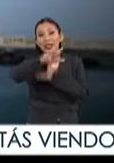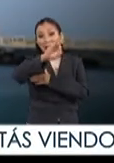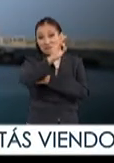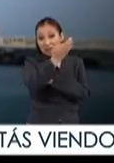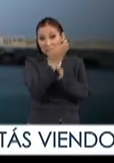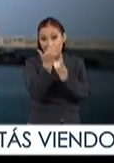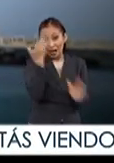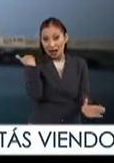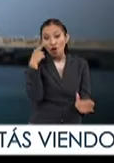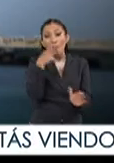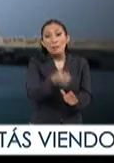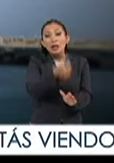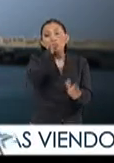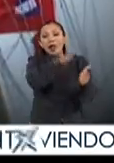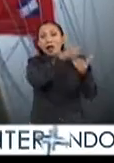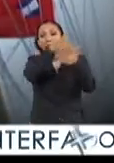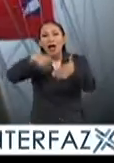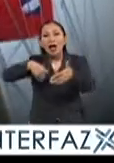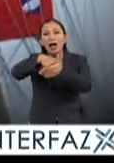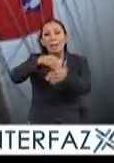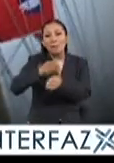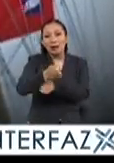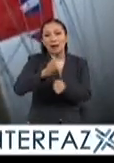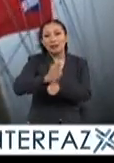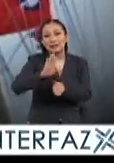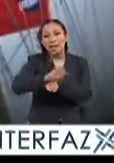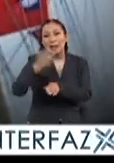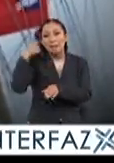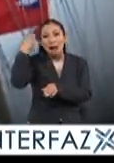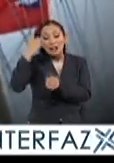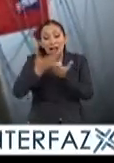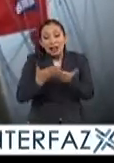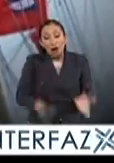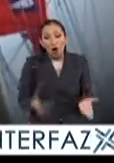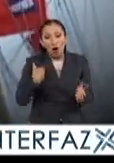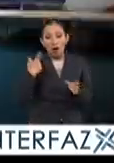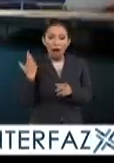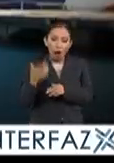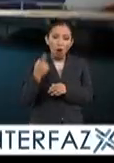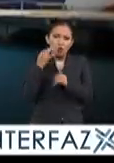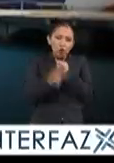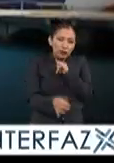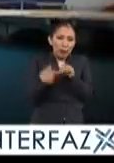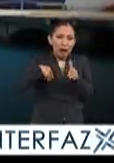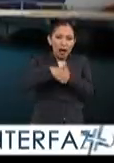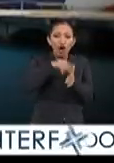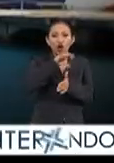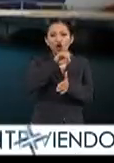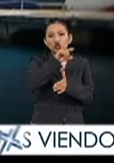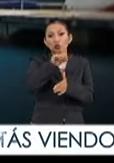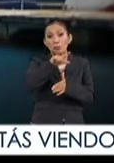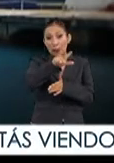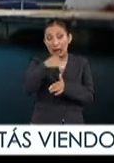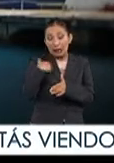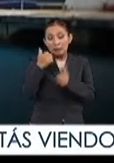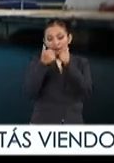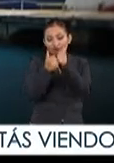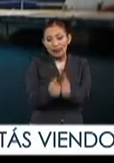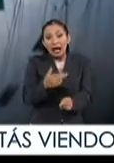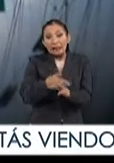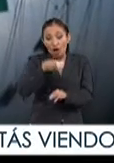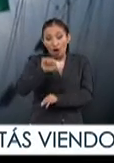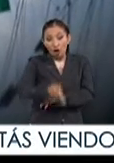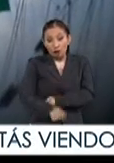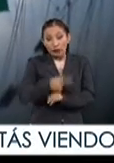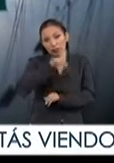mes de febrero teniendo su primera parada en Río de Janeiro Brasil en marzo y que actualmente cumplen con la penúltima parada en Cozumel en donde permanecerán hasta